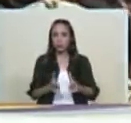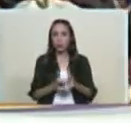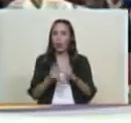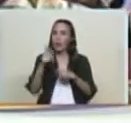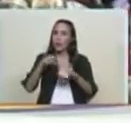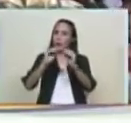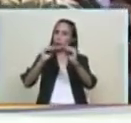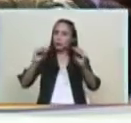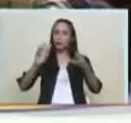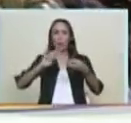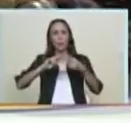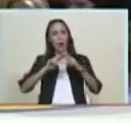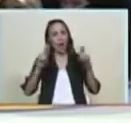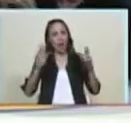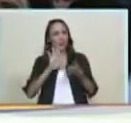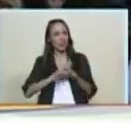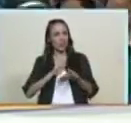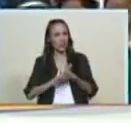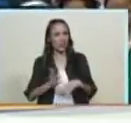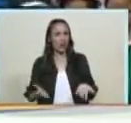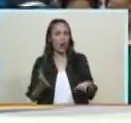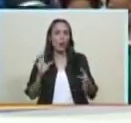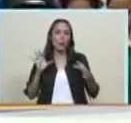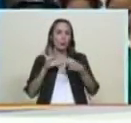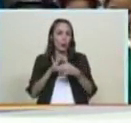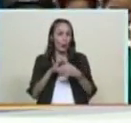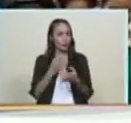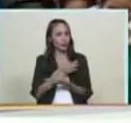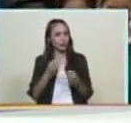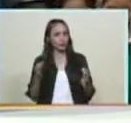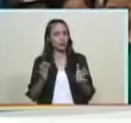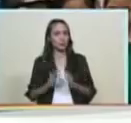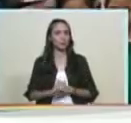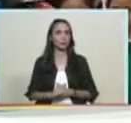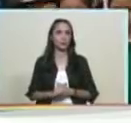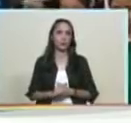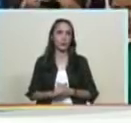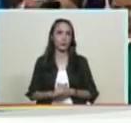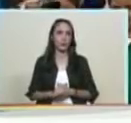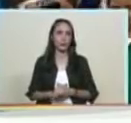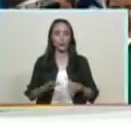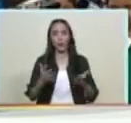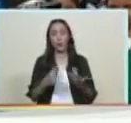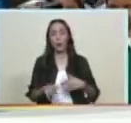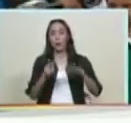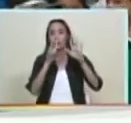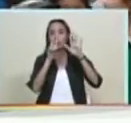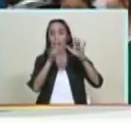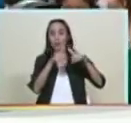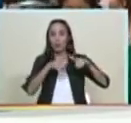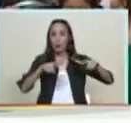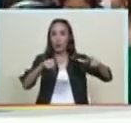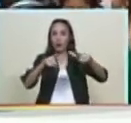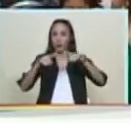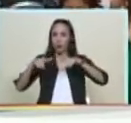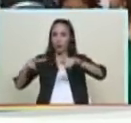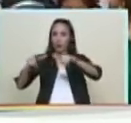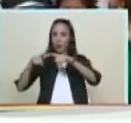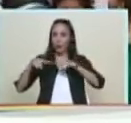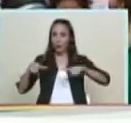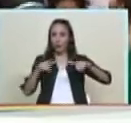espíritu de paz de felicidad de unidad que nos caracteriza hemos destinado 7 lugares donde van a haber actividades